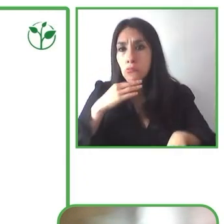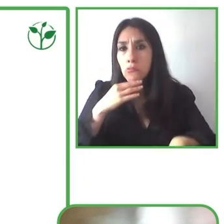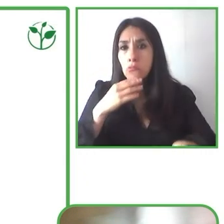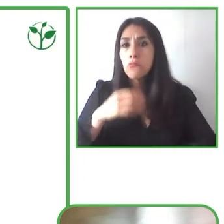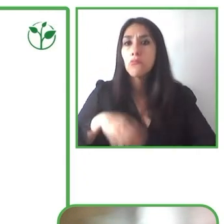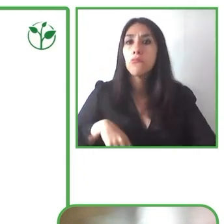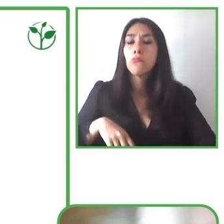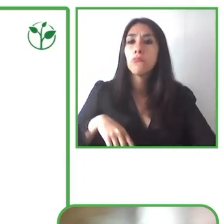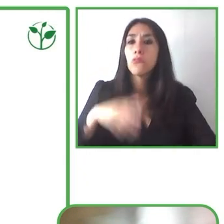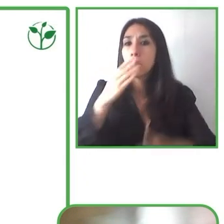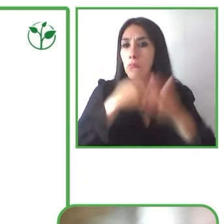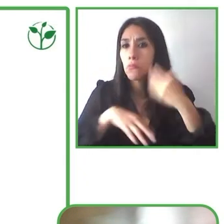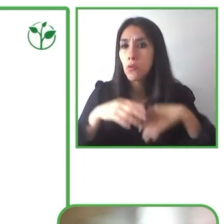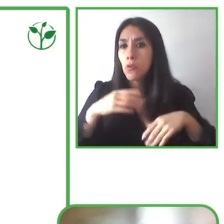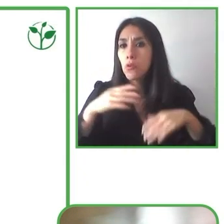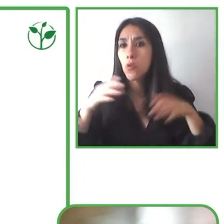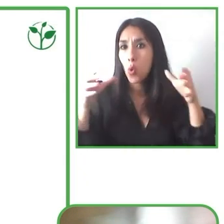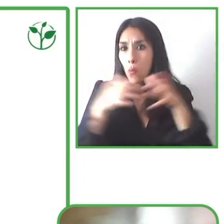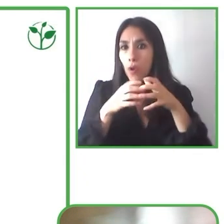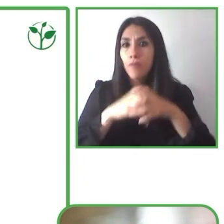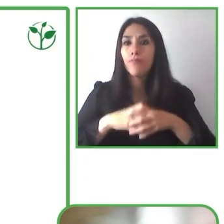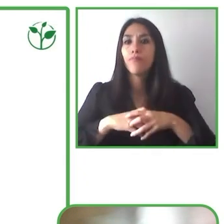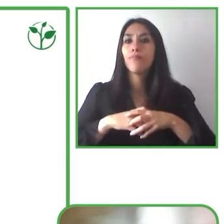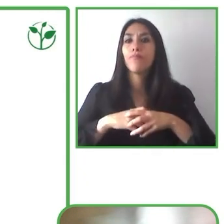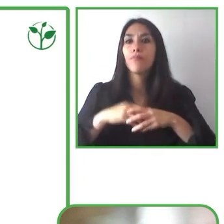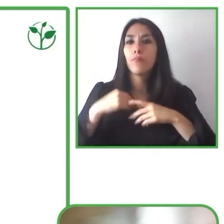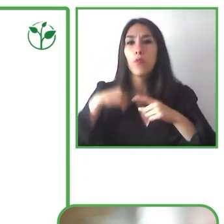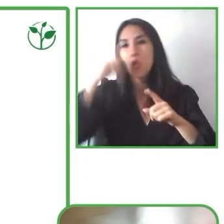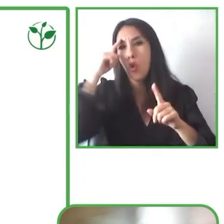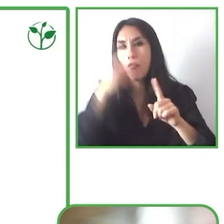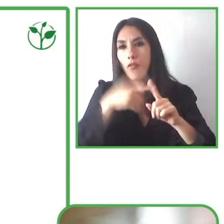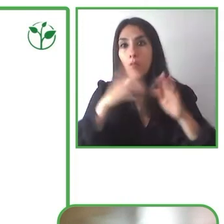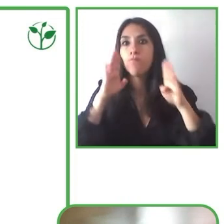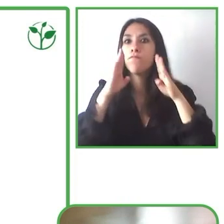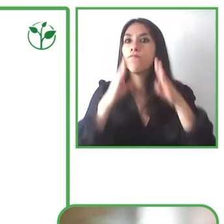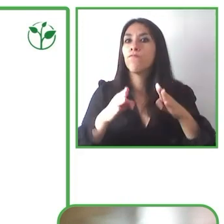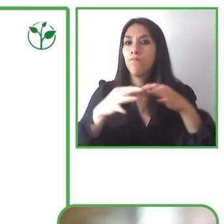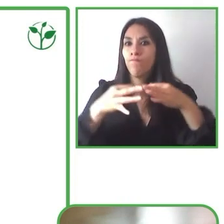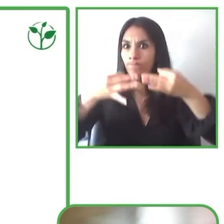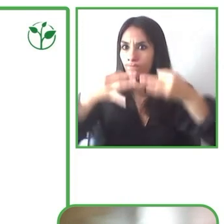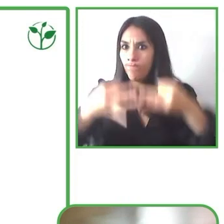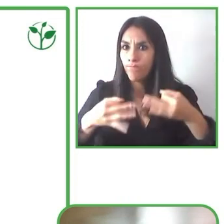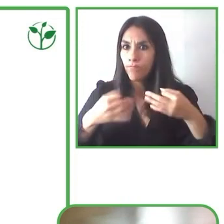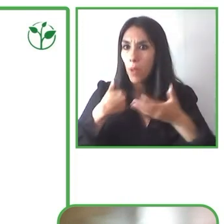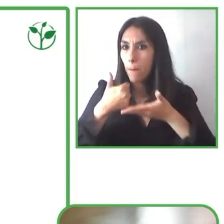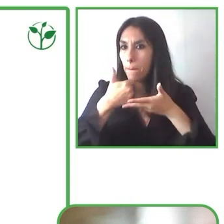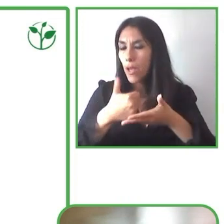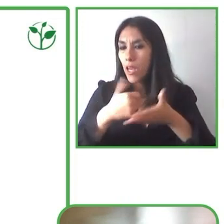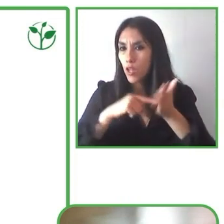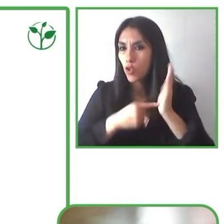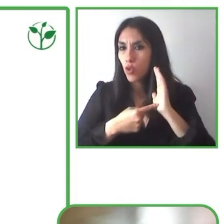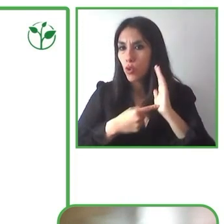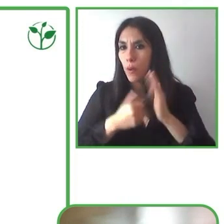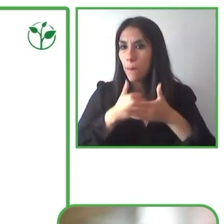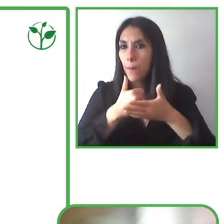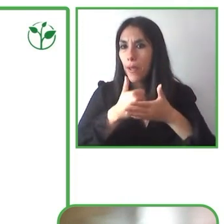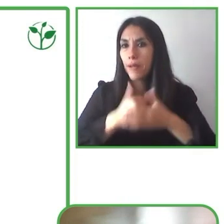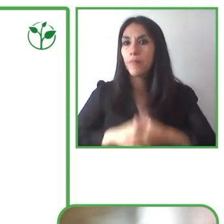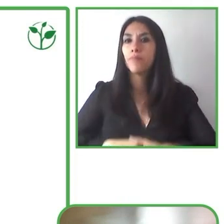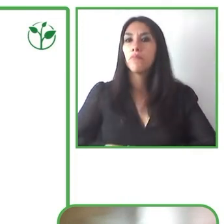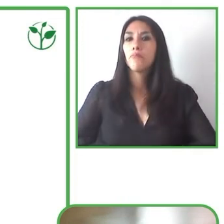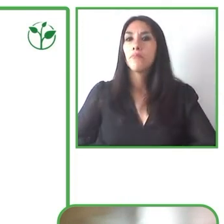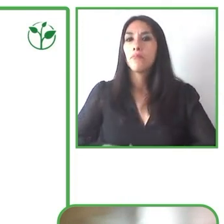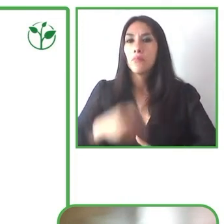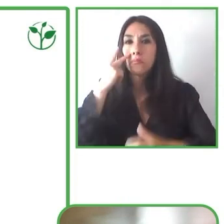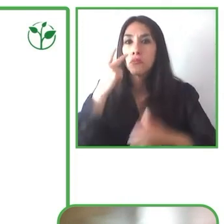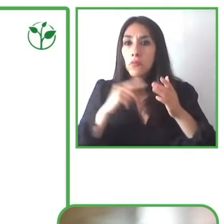poder garantizar esto. Y para ello, nos vamos a valer de la tecnología. Por ejemplo, como podéis ver en la imagen, una persona ciega va a poder tocar